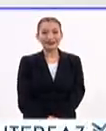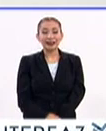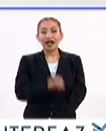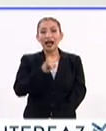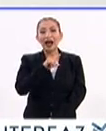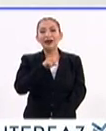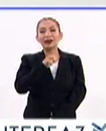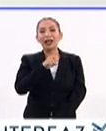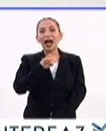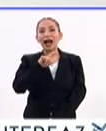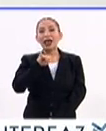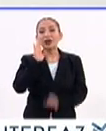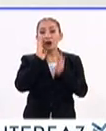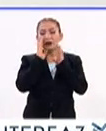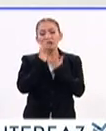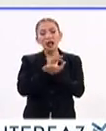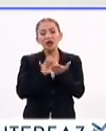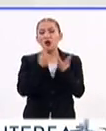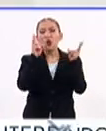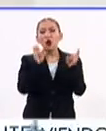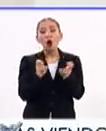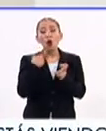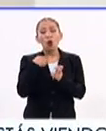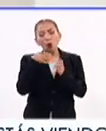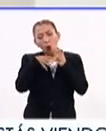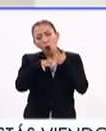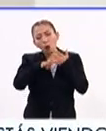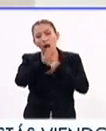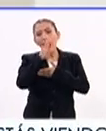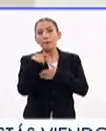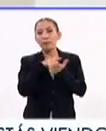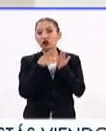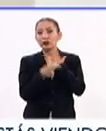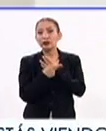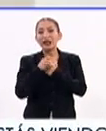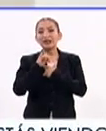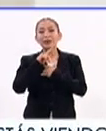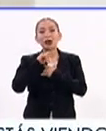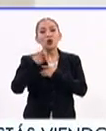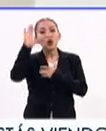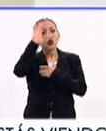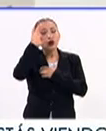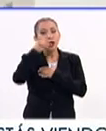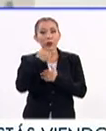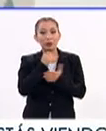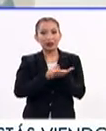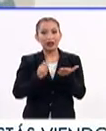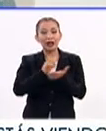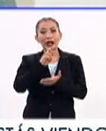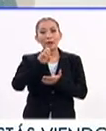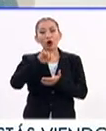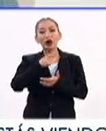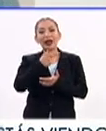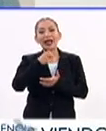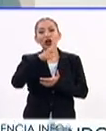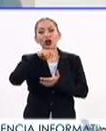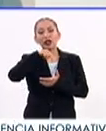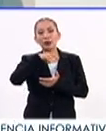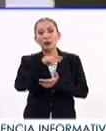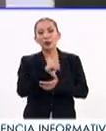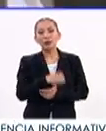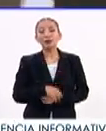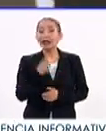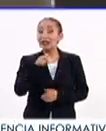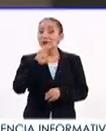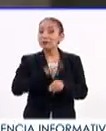Y Javier Aranda nos confiesa que ha leído Umbrales del Proyecto de Cibercultura, del escritor Ramón Jerónimo Olvera.